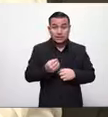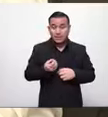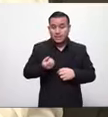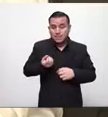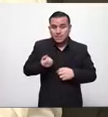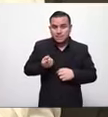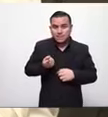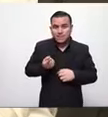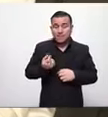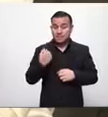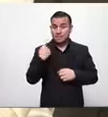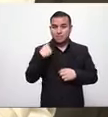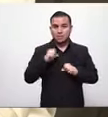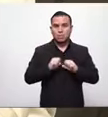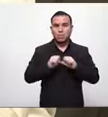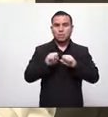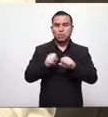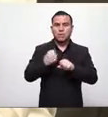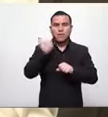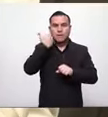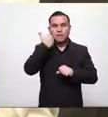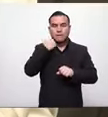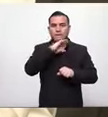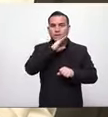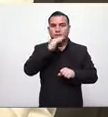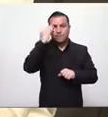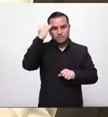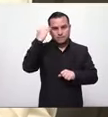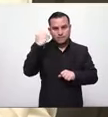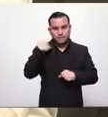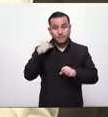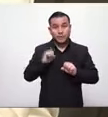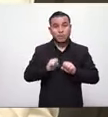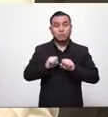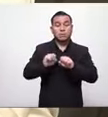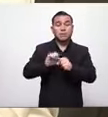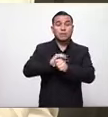morir una paciente en el hospital San Rafael eso me estaban notificando